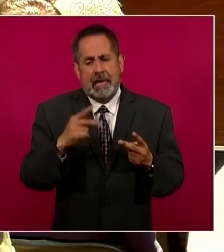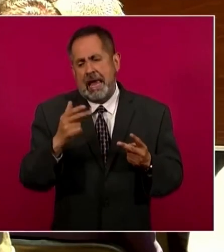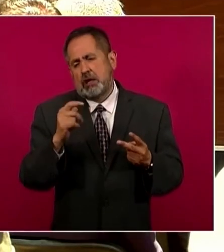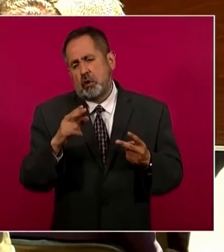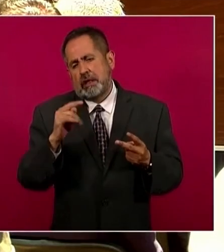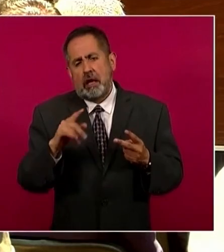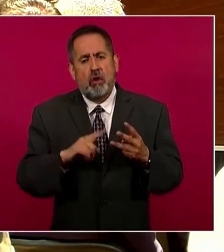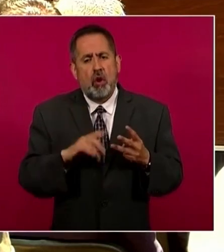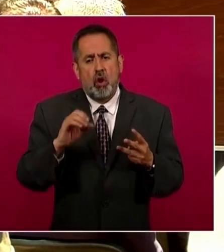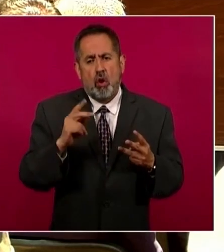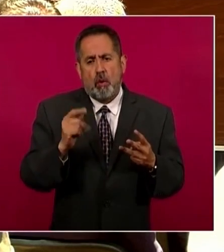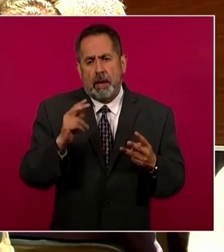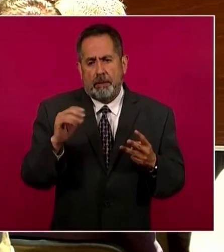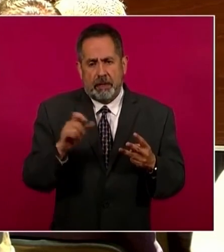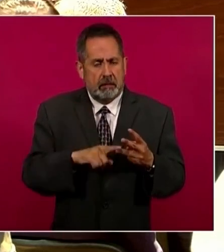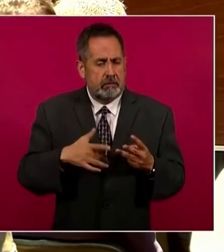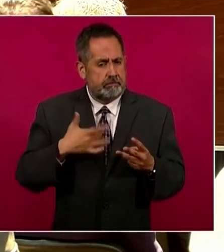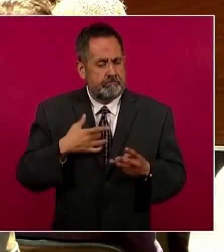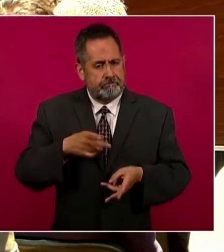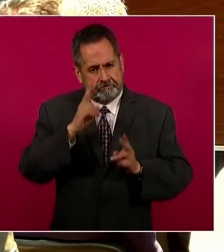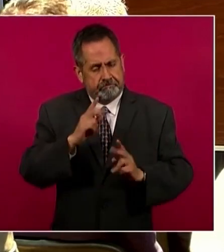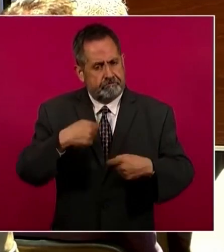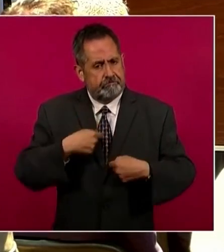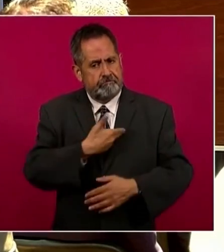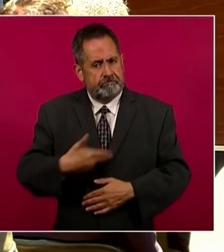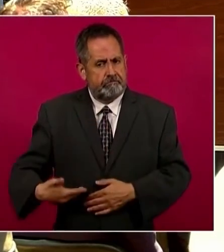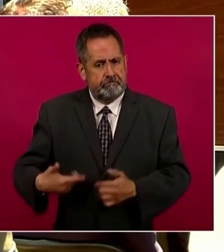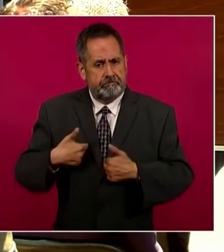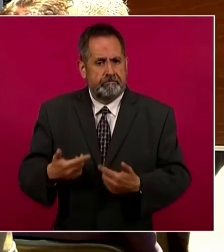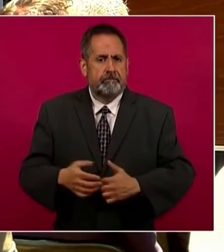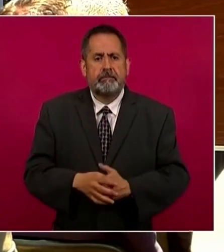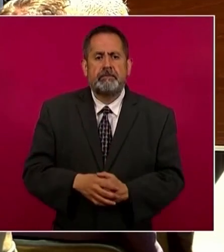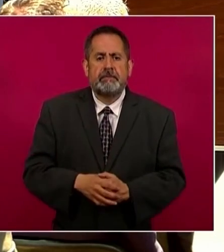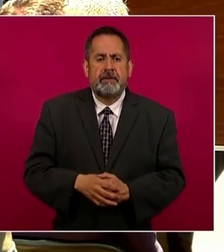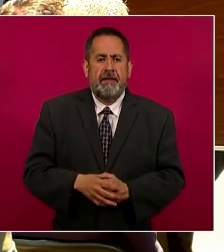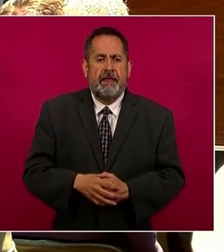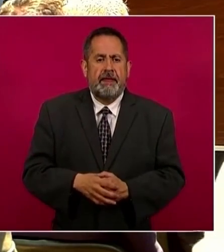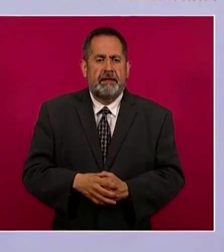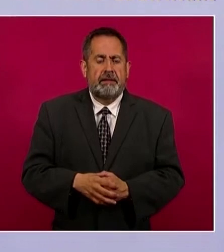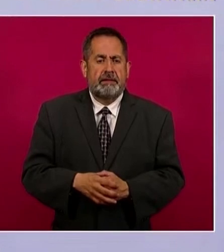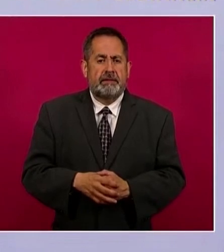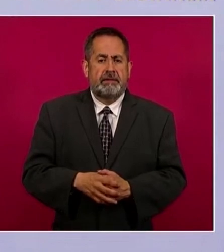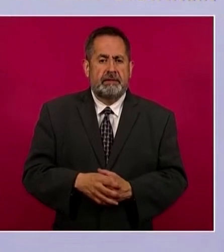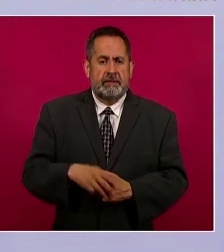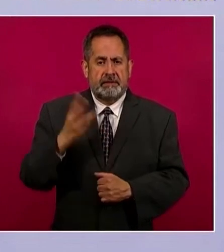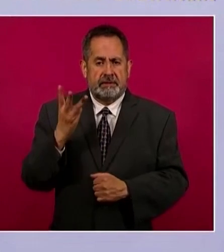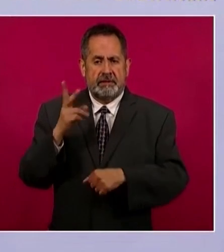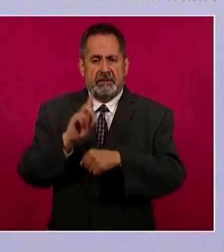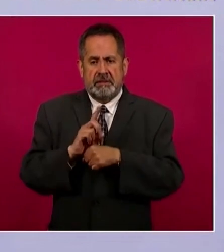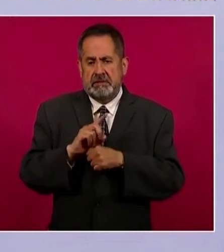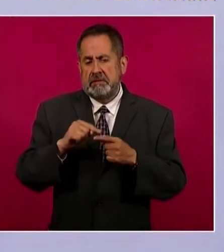y en Coparmex, que me honro en presidir. En tres días estaremos